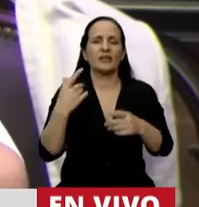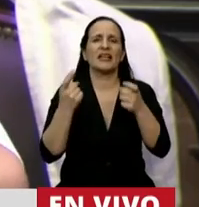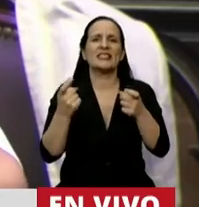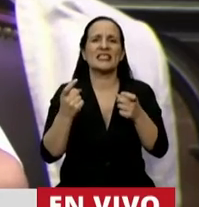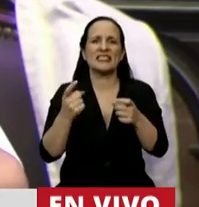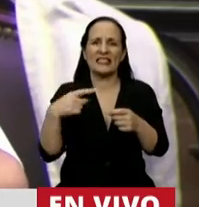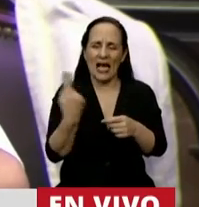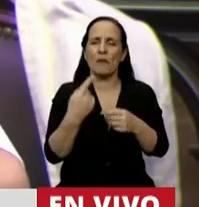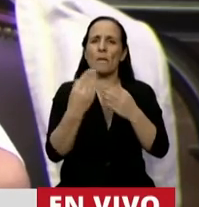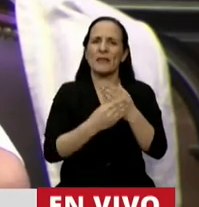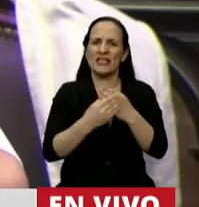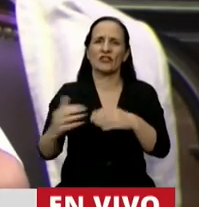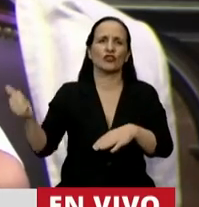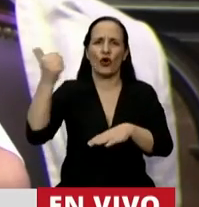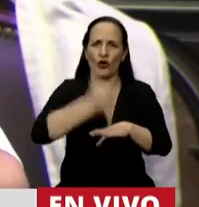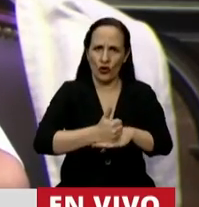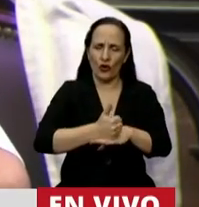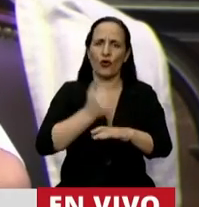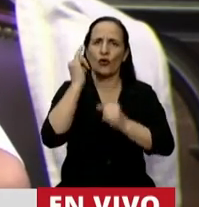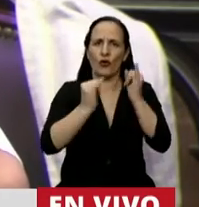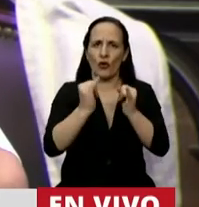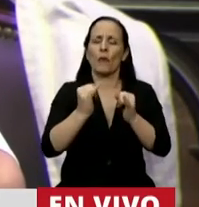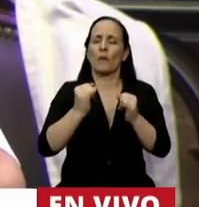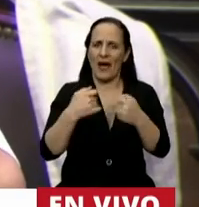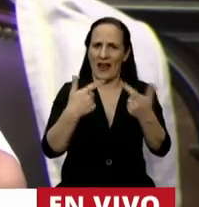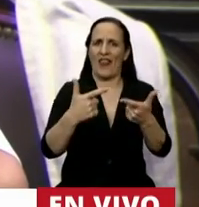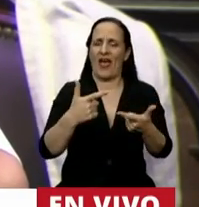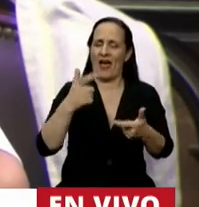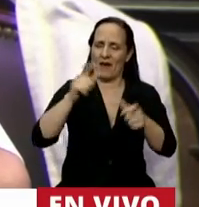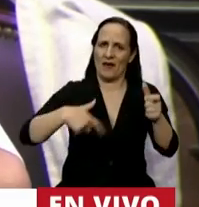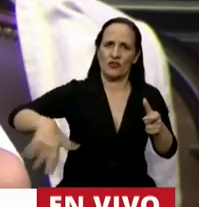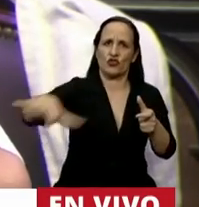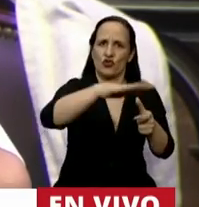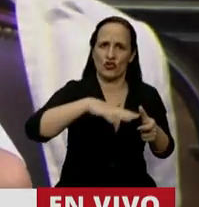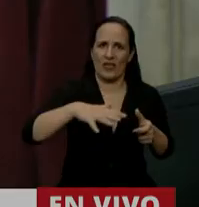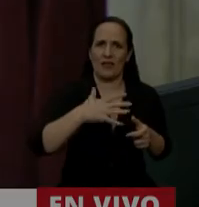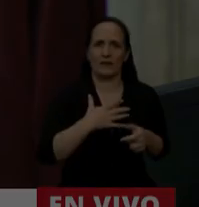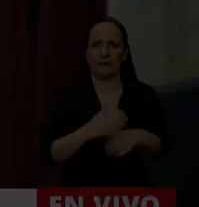Necesitamos que el Ministro venga a darle confianza a nuestra sociedad. Gracias, Presidente.